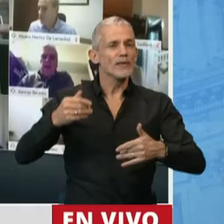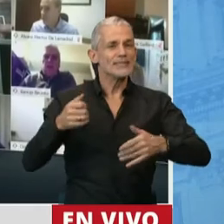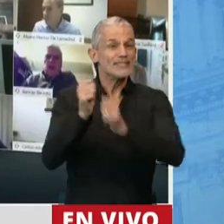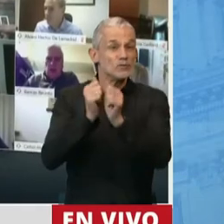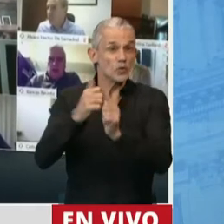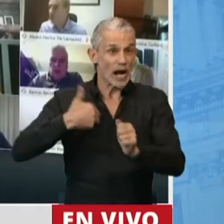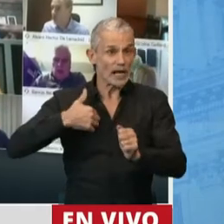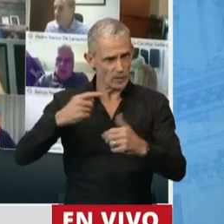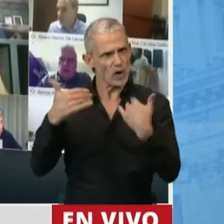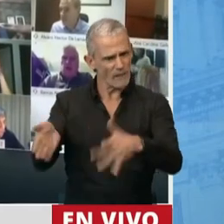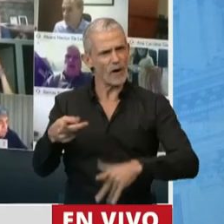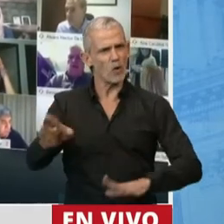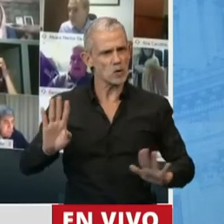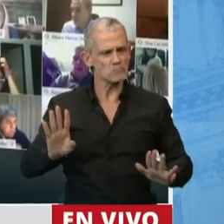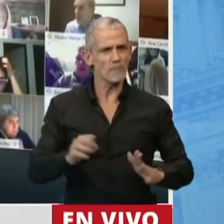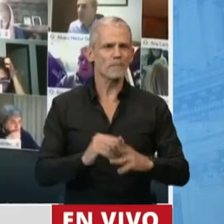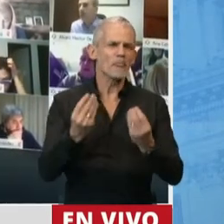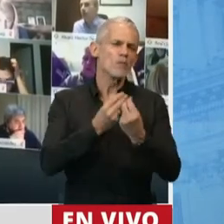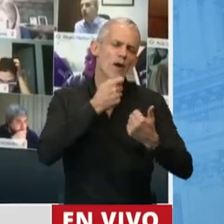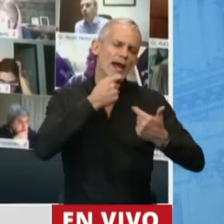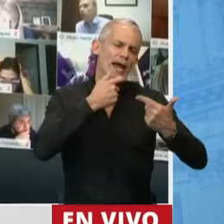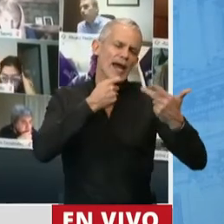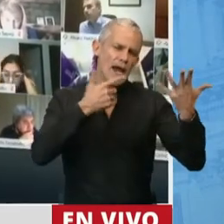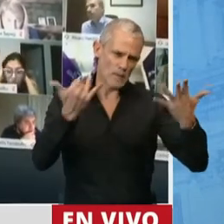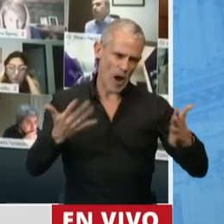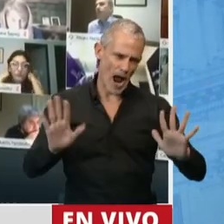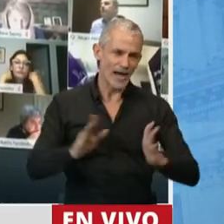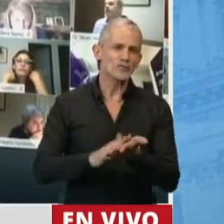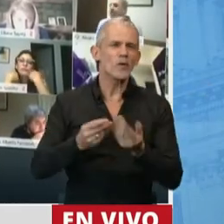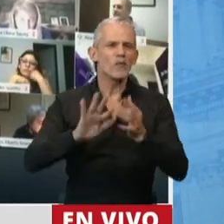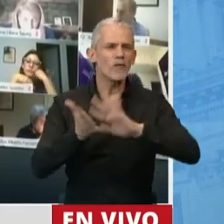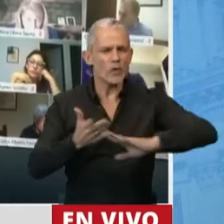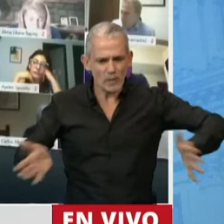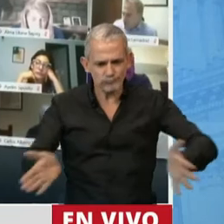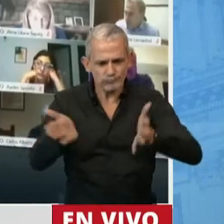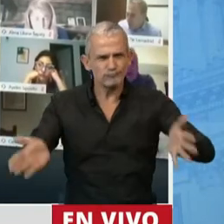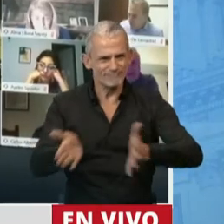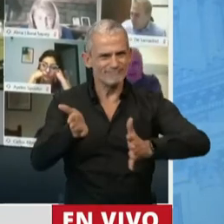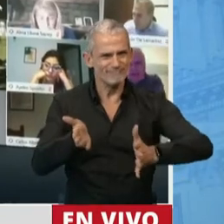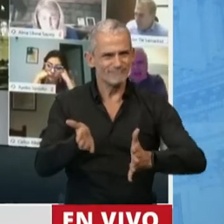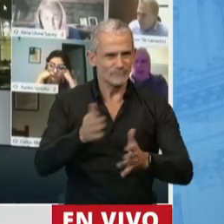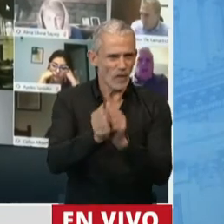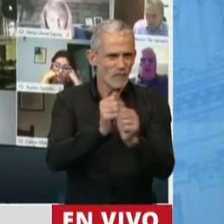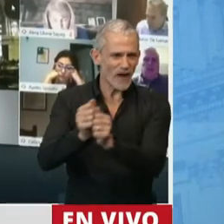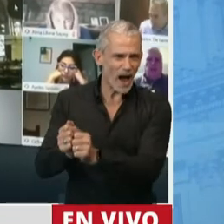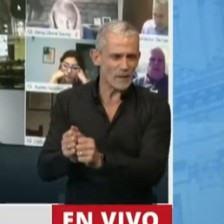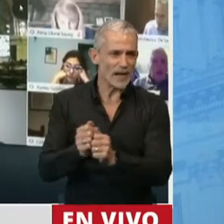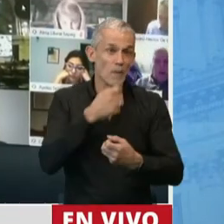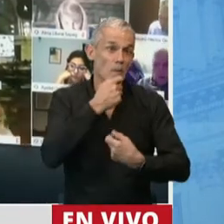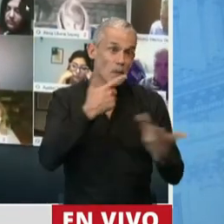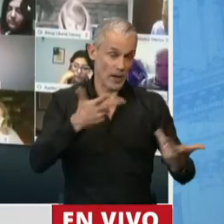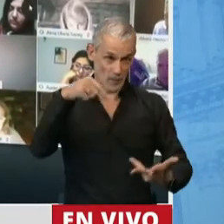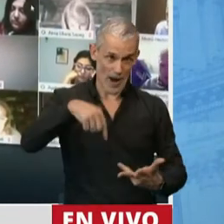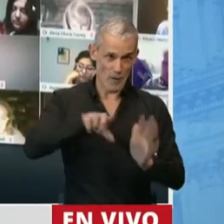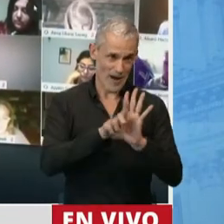Argentina. Hay muchos ejemplos de régimes promocionados, específicamente como en